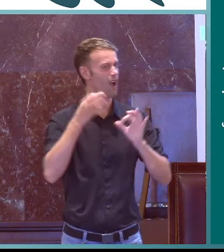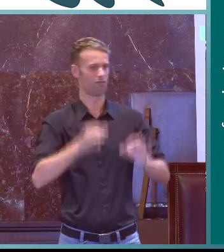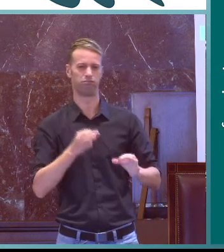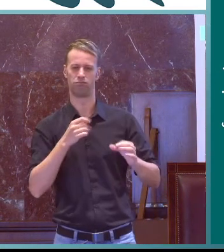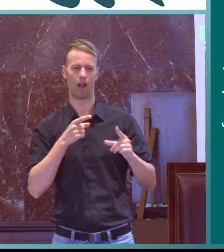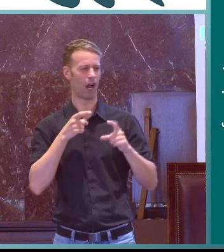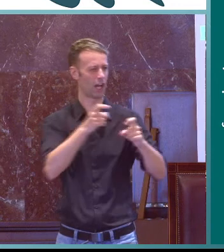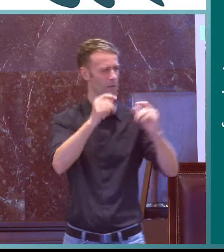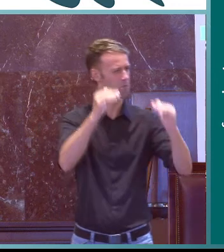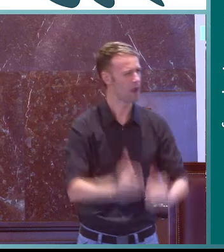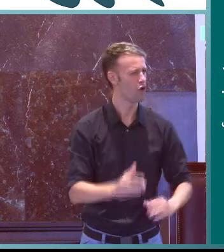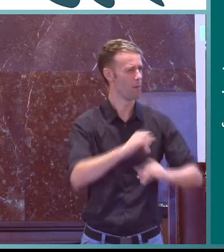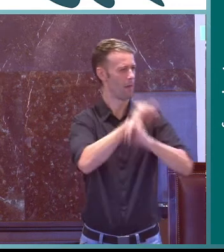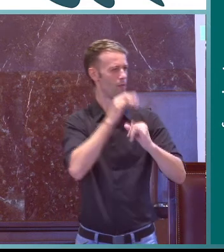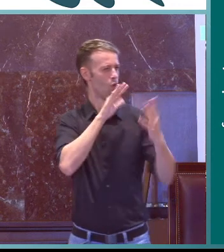la misma